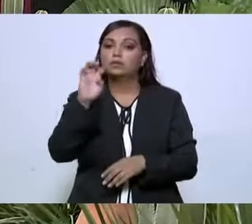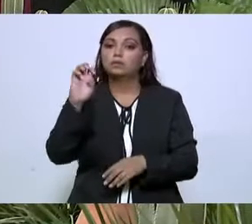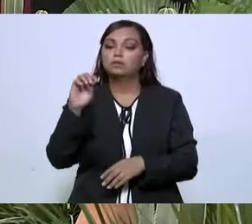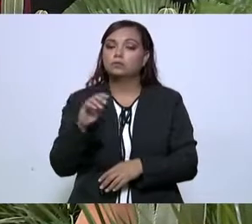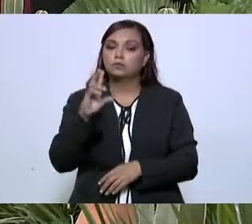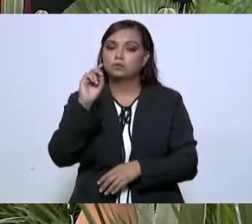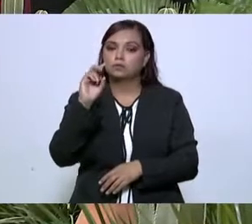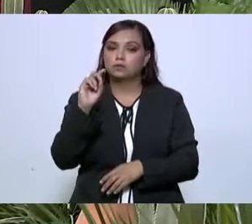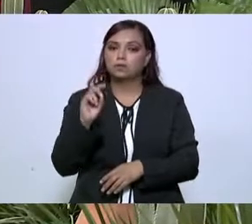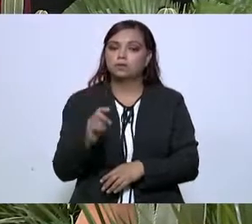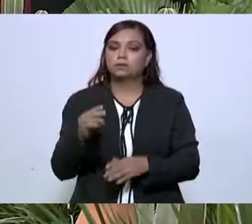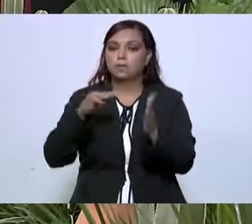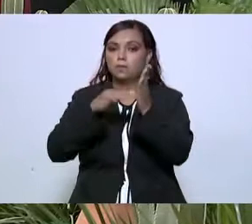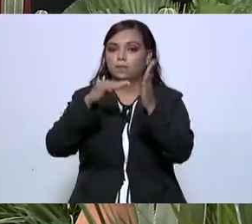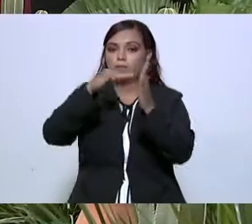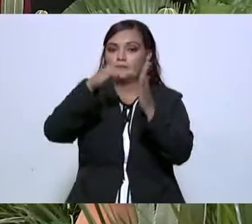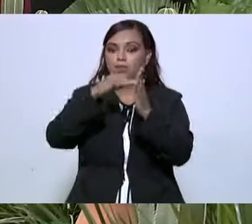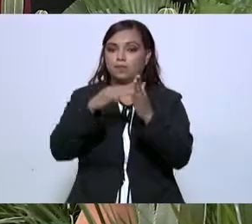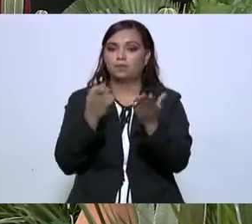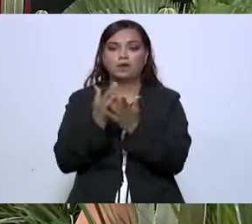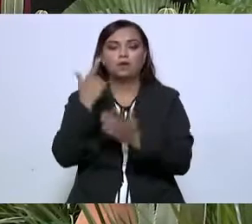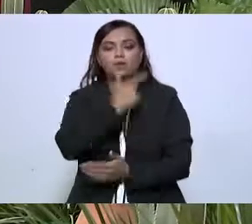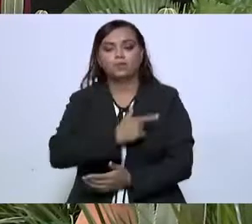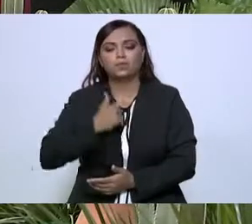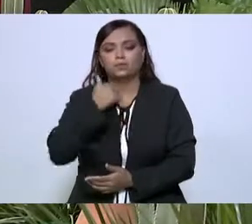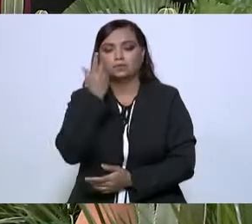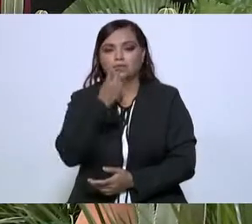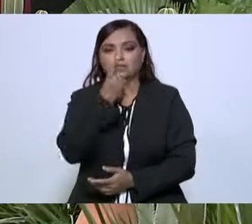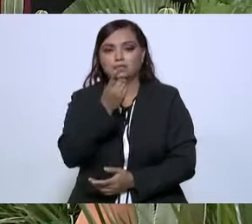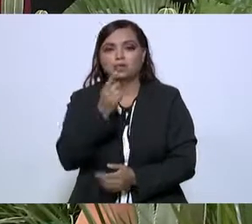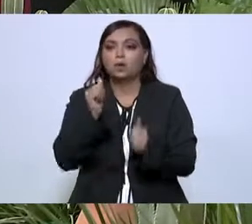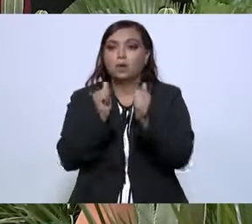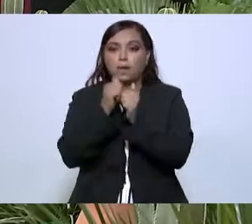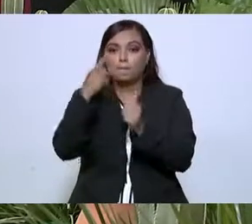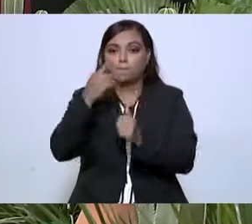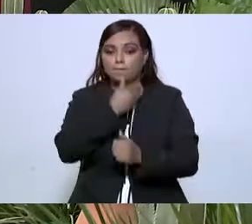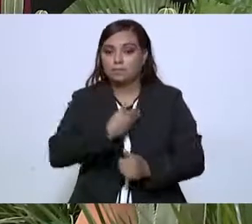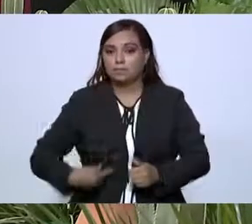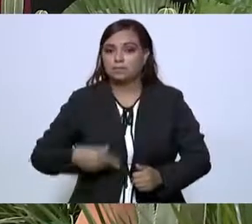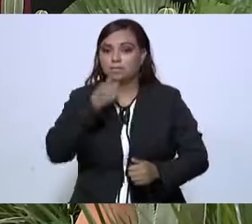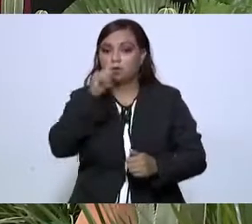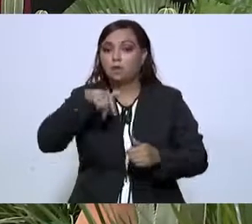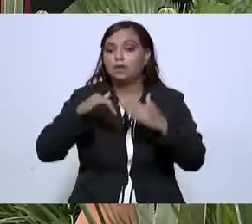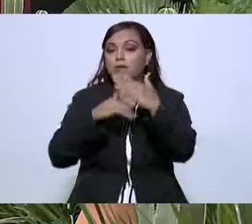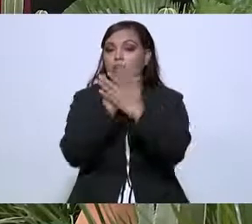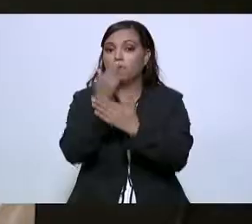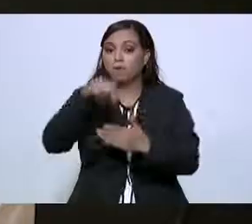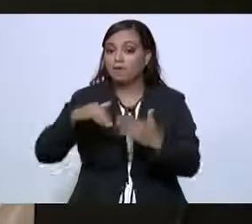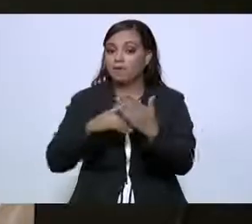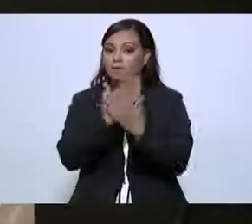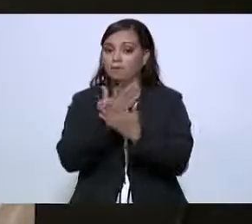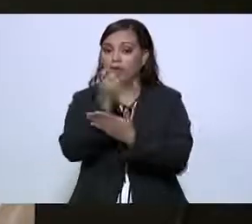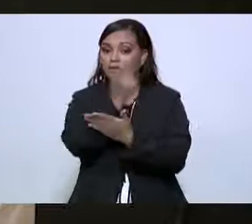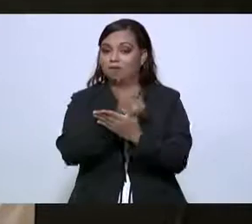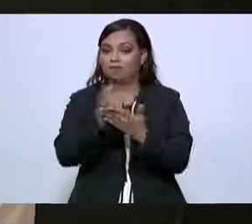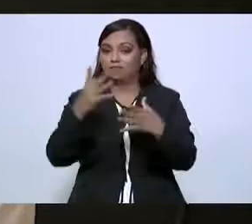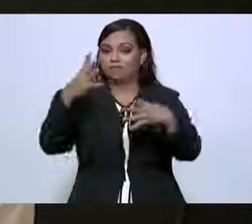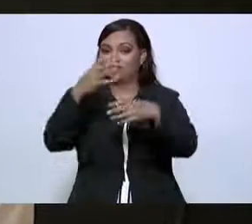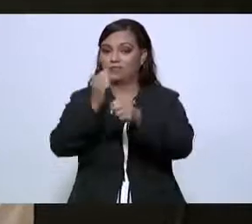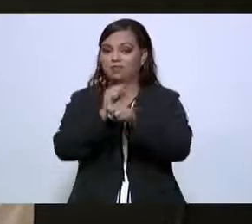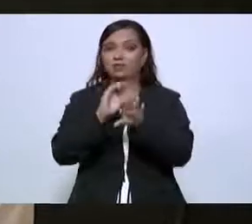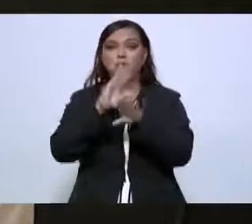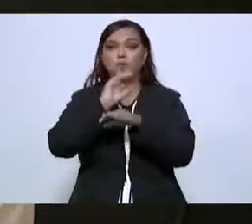de pesos. Es un gusto informarle, señor presidente, que bajo su instrucción, esta mañana hemos firmado el convenio hacia la